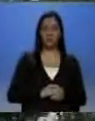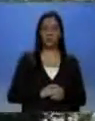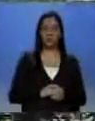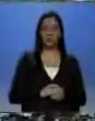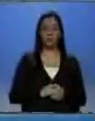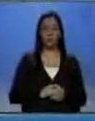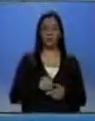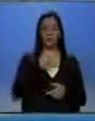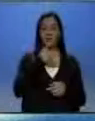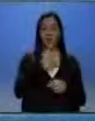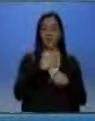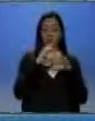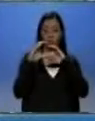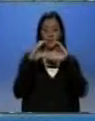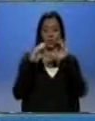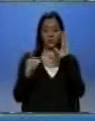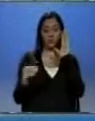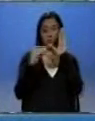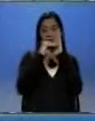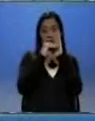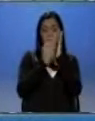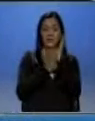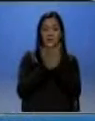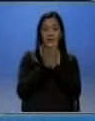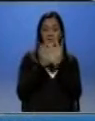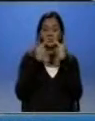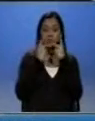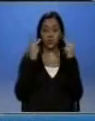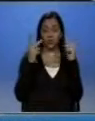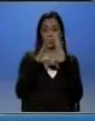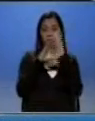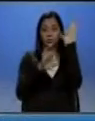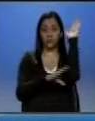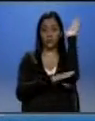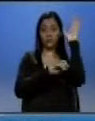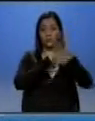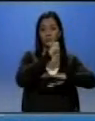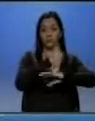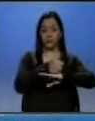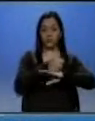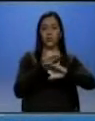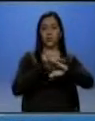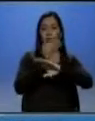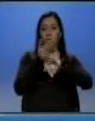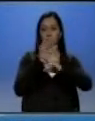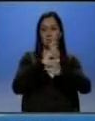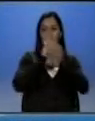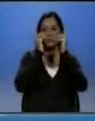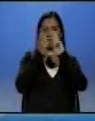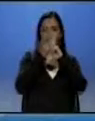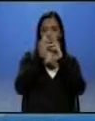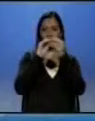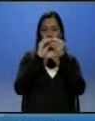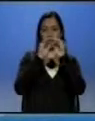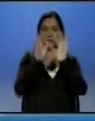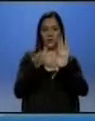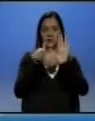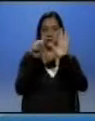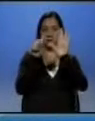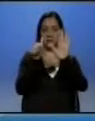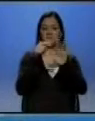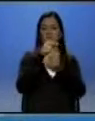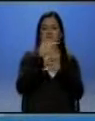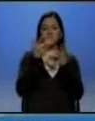Estipular a la comunicación como un servicio público en la constitución es lo que propone la enmienda dieciséis. Que haya una